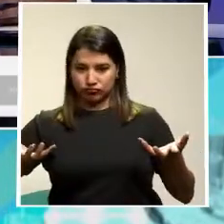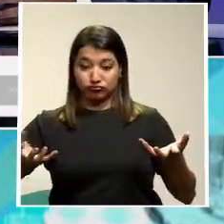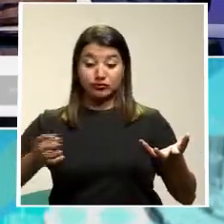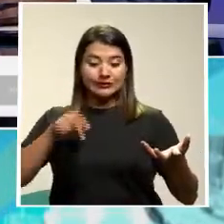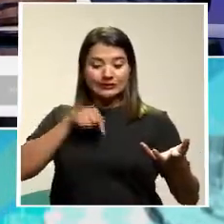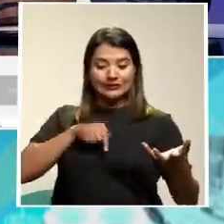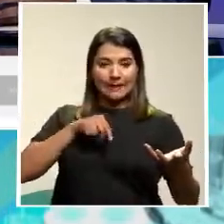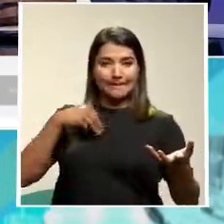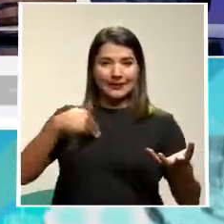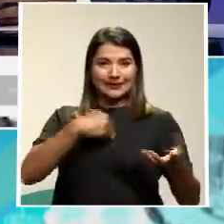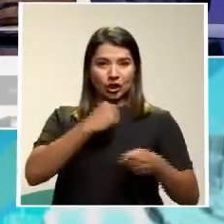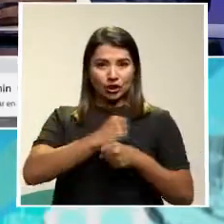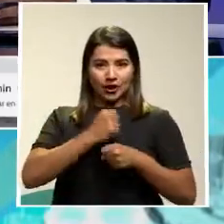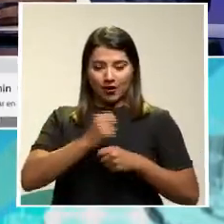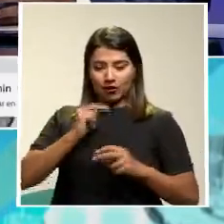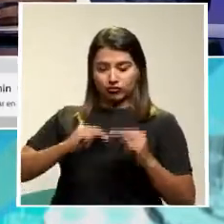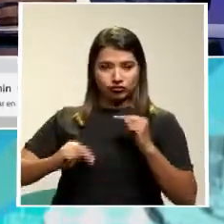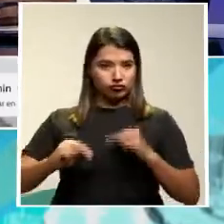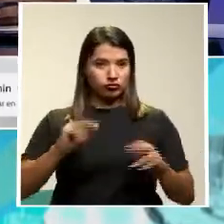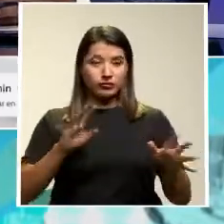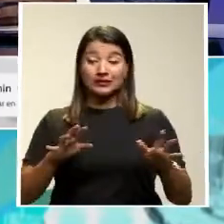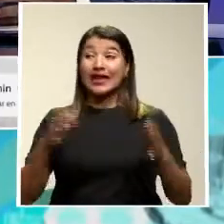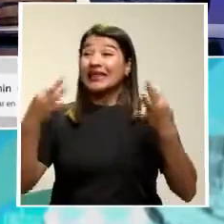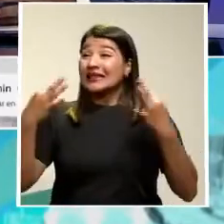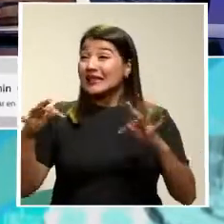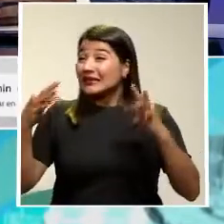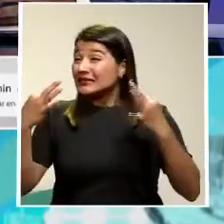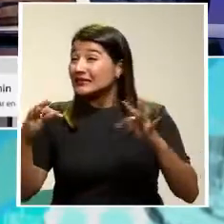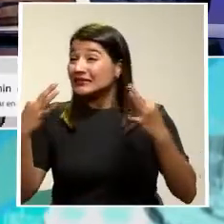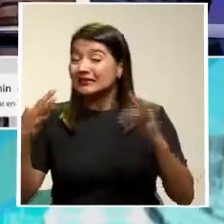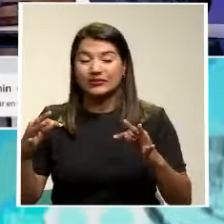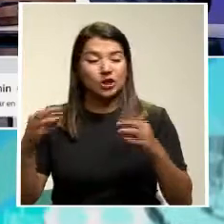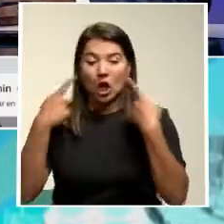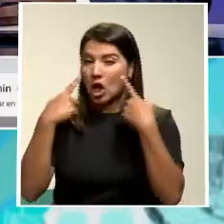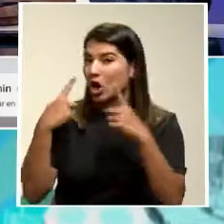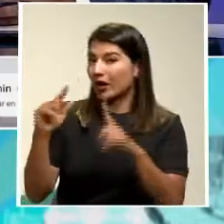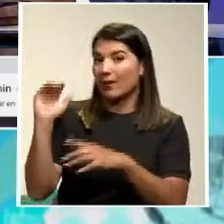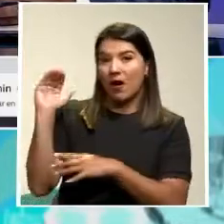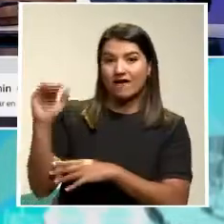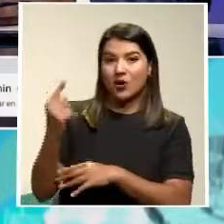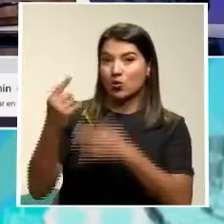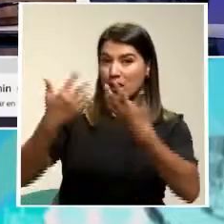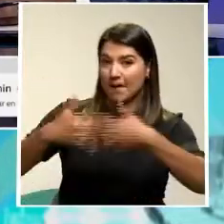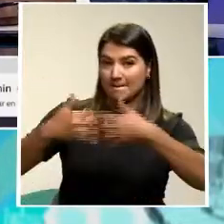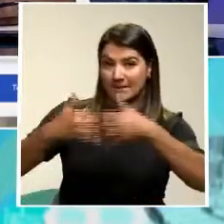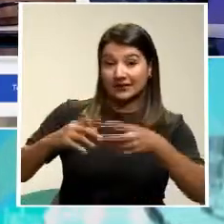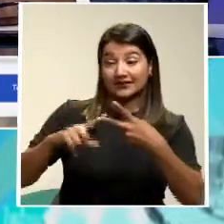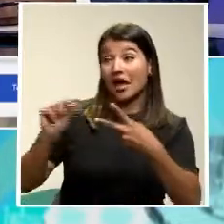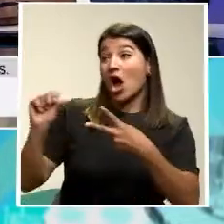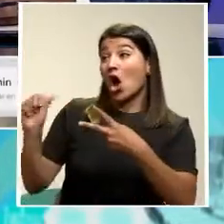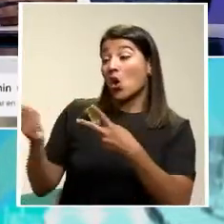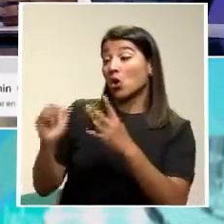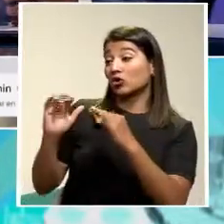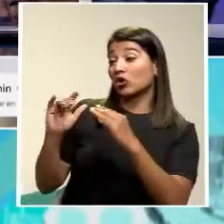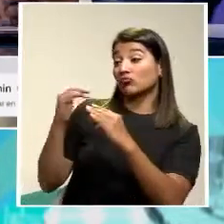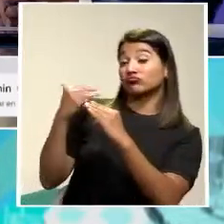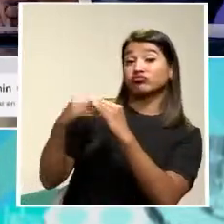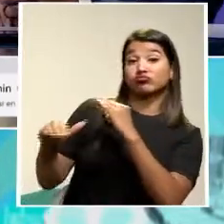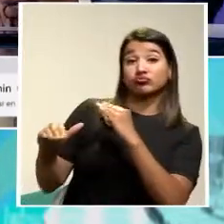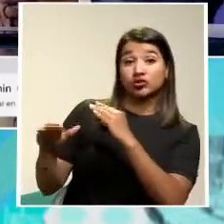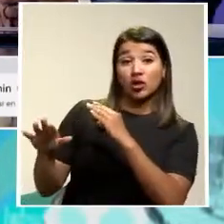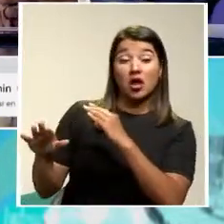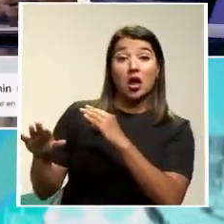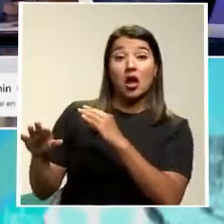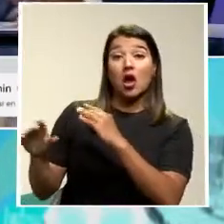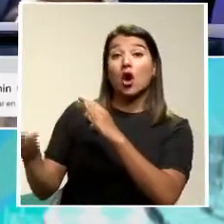momento A una empresa No se le encontró Lugar para notificar Y a la otra Por correo electrónico Se le pudo notificar Pero no llegó A